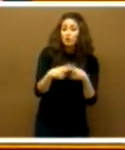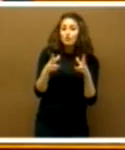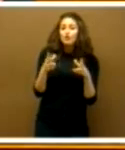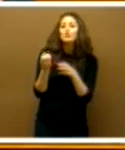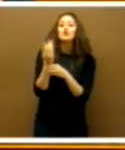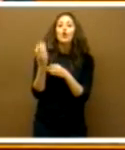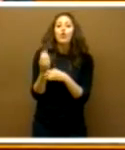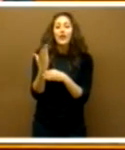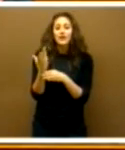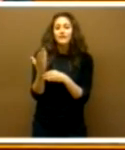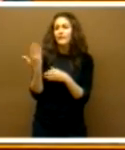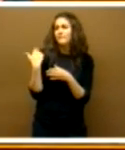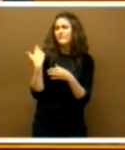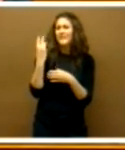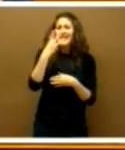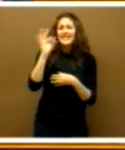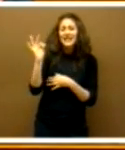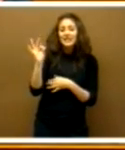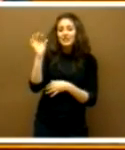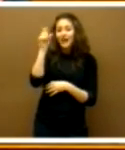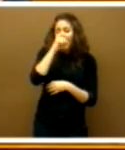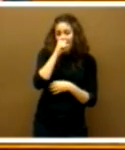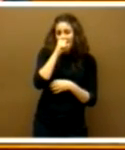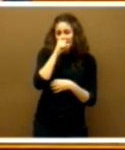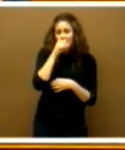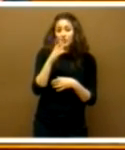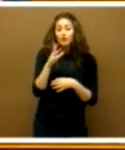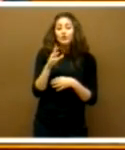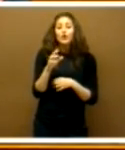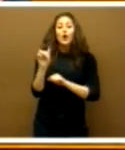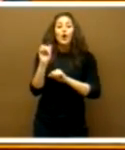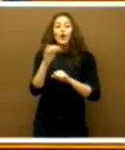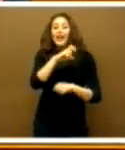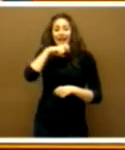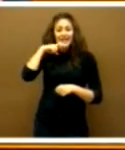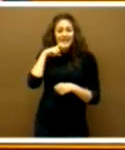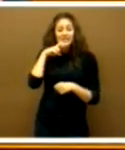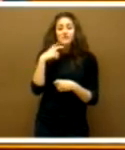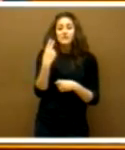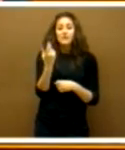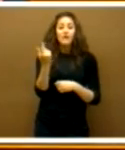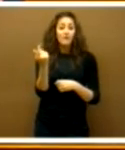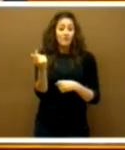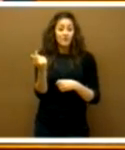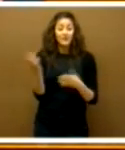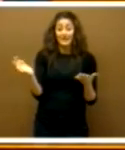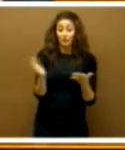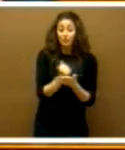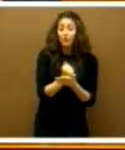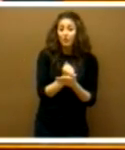después de 30 años, no han movilizado completamente la reserva potencial de riqueza que tienen todos y